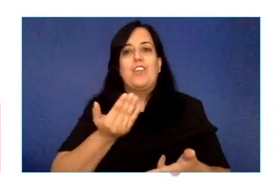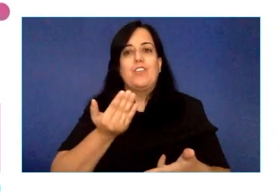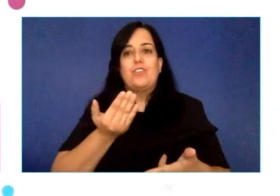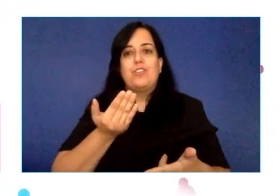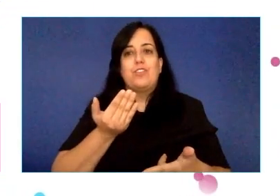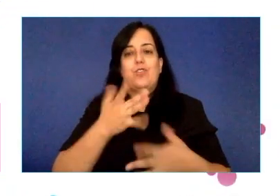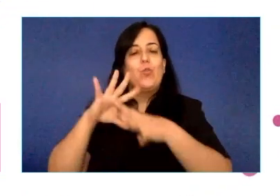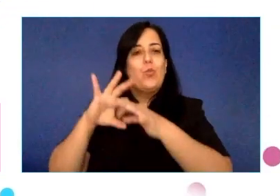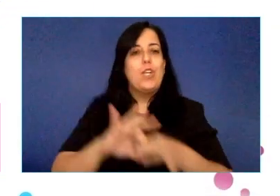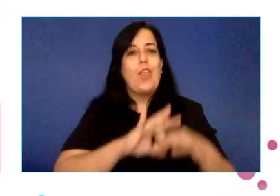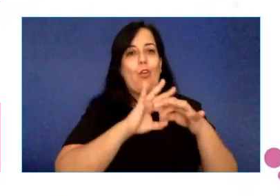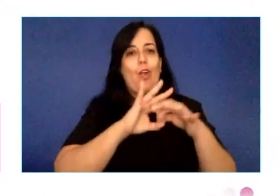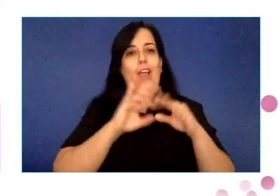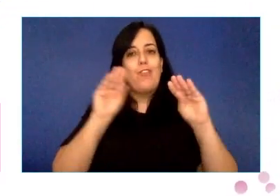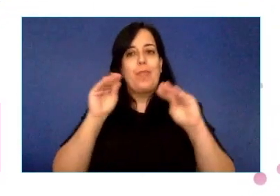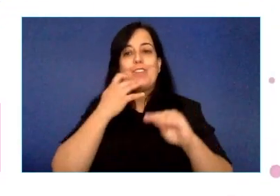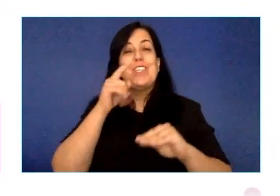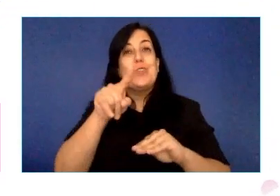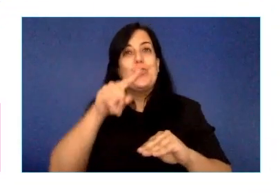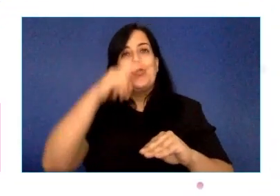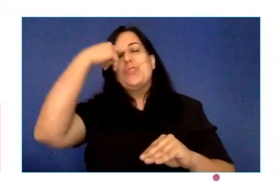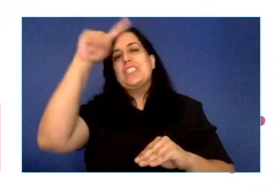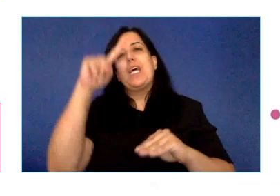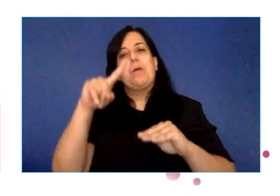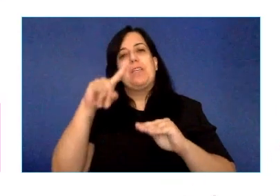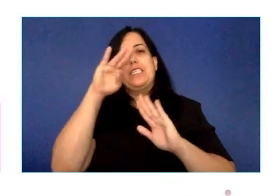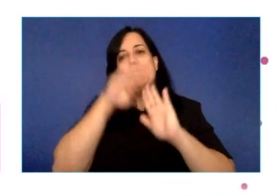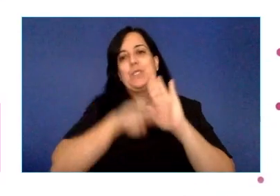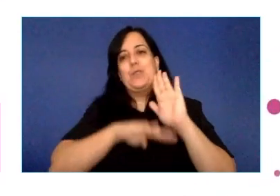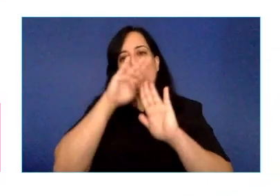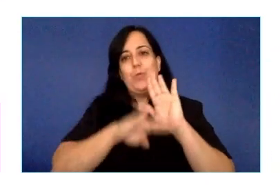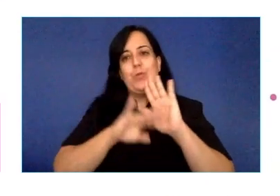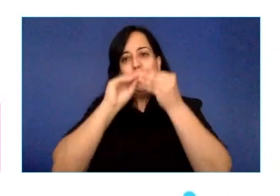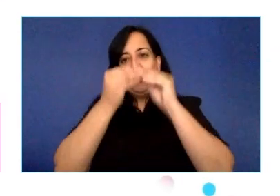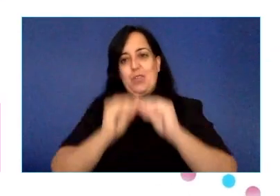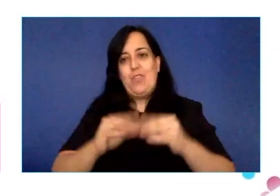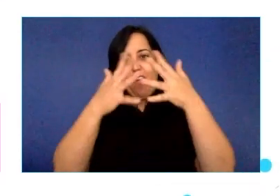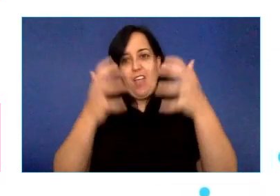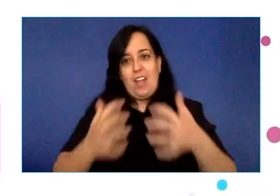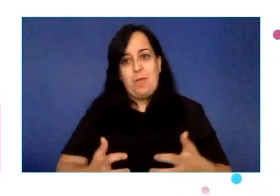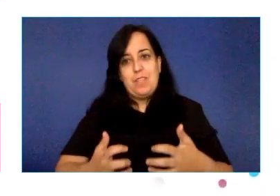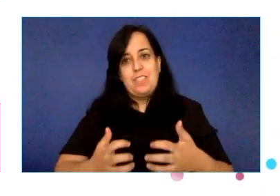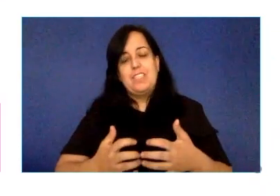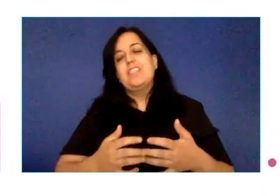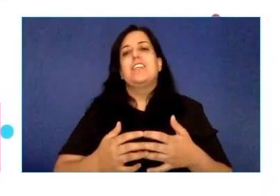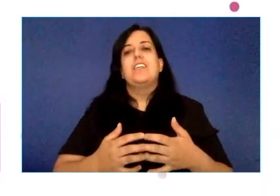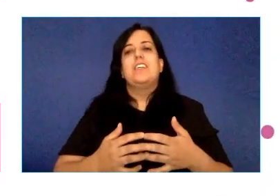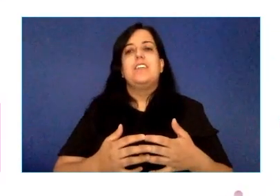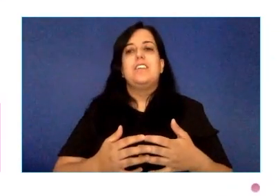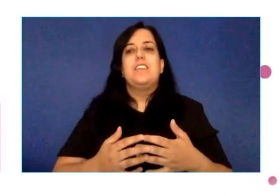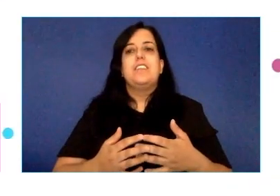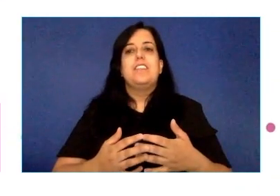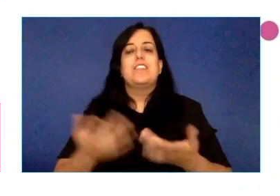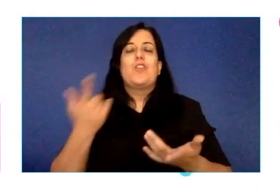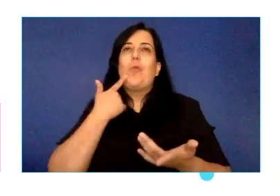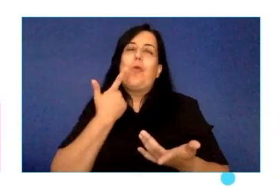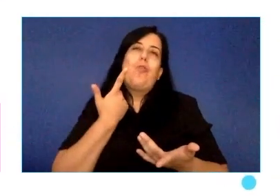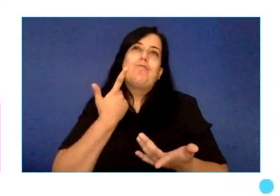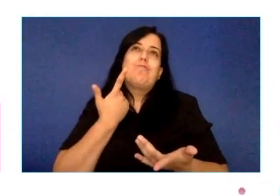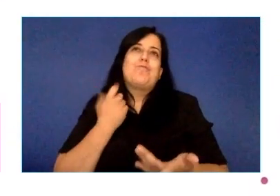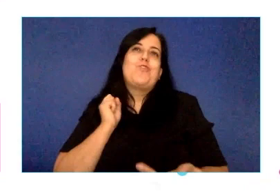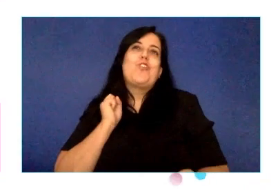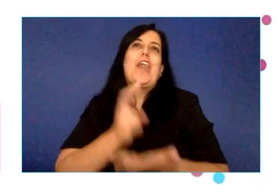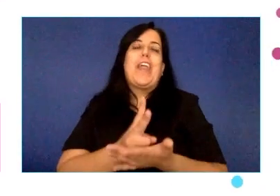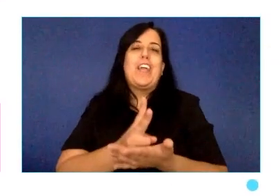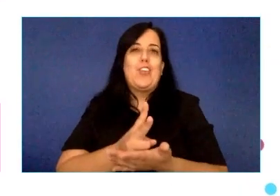una vez que sabes programar la programación dices un lenguaje que se puede entender y afrontar viendo y sin ver así que eso creo que